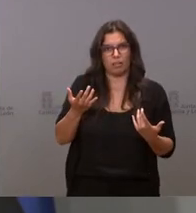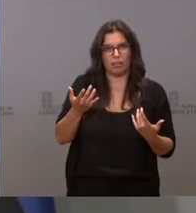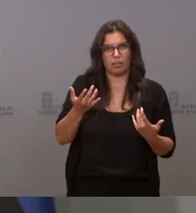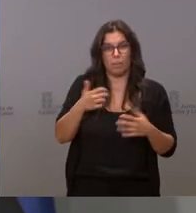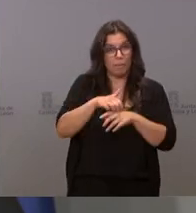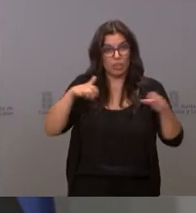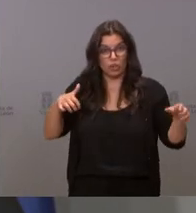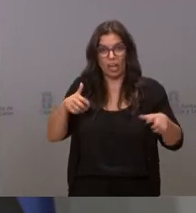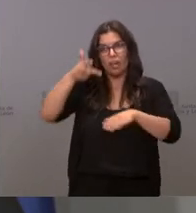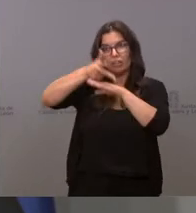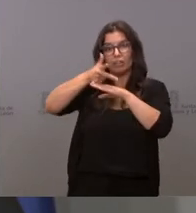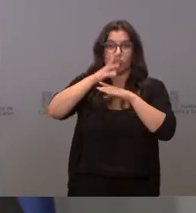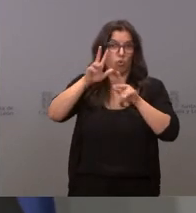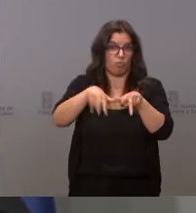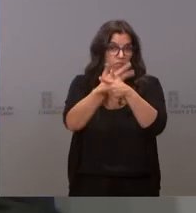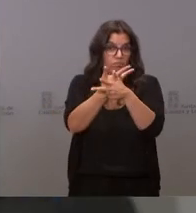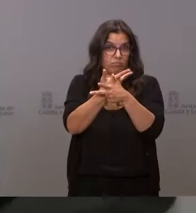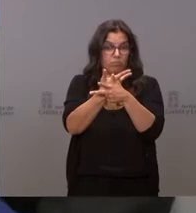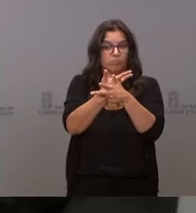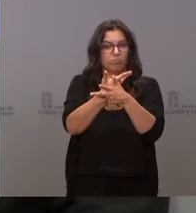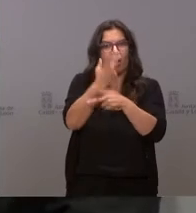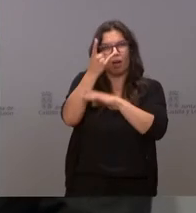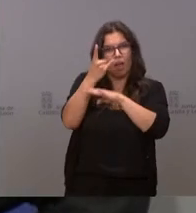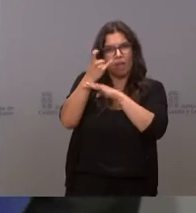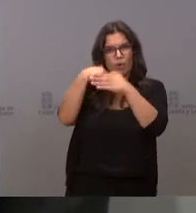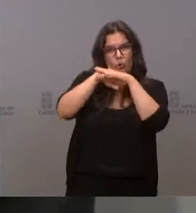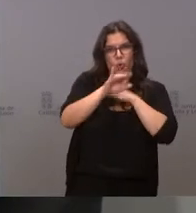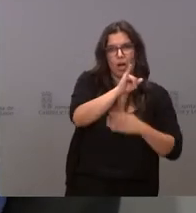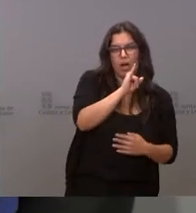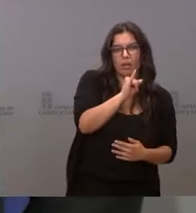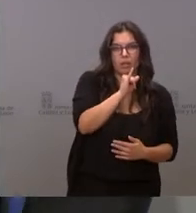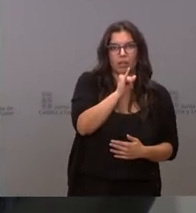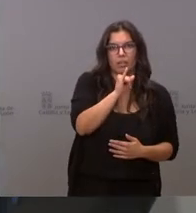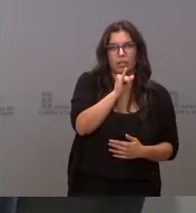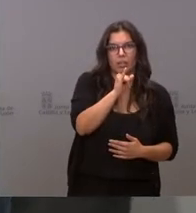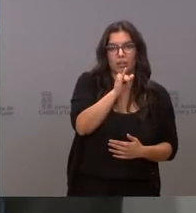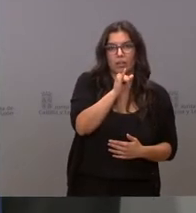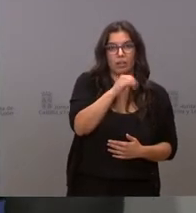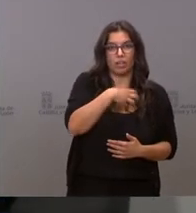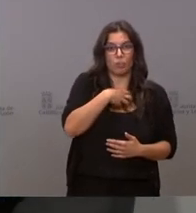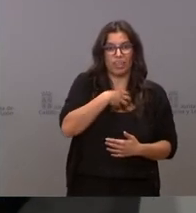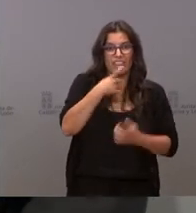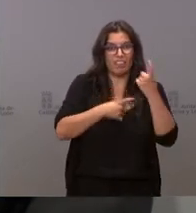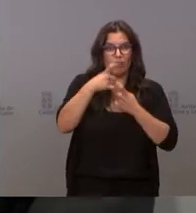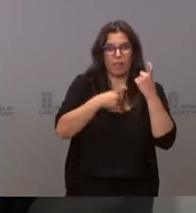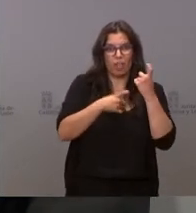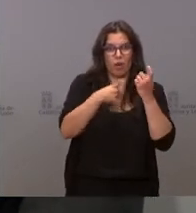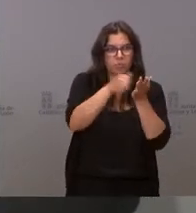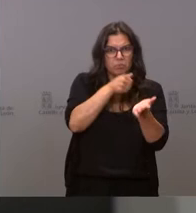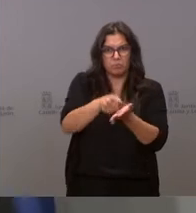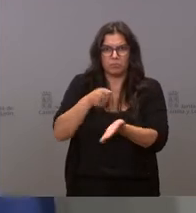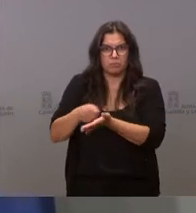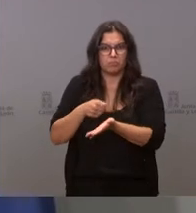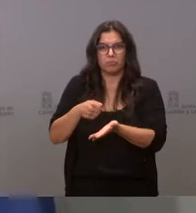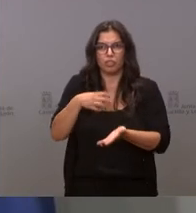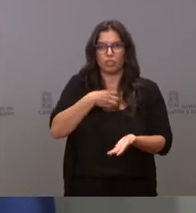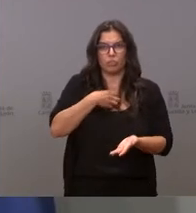de ellas, porque han sido telemáticas y han sido grabadas. Y no se puede hurtar esa información a